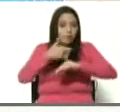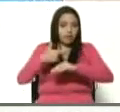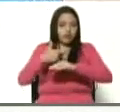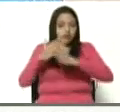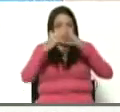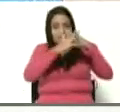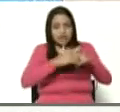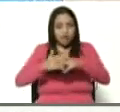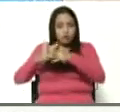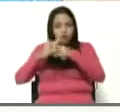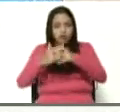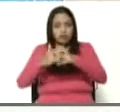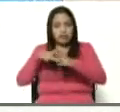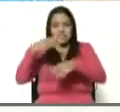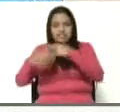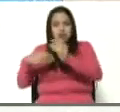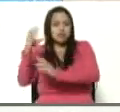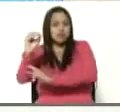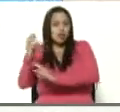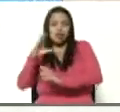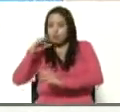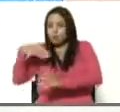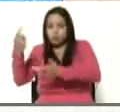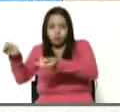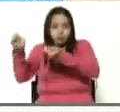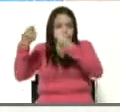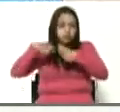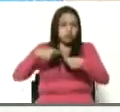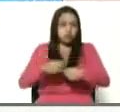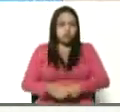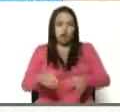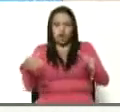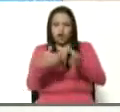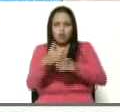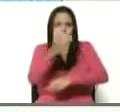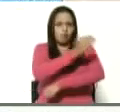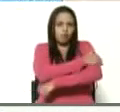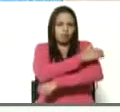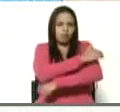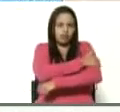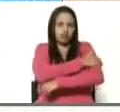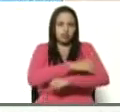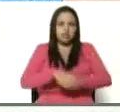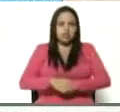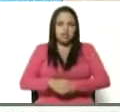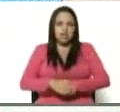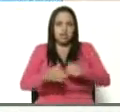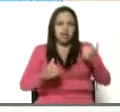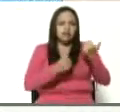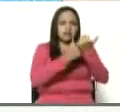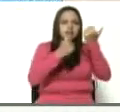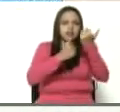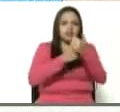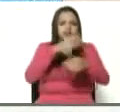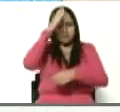llevó eso a cero. La derecha opositora a esta trumpista, guaidocista,